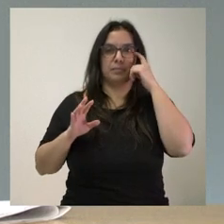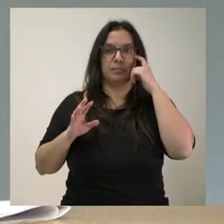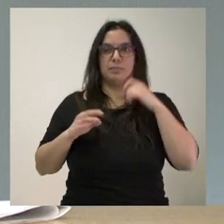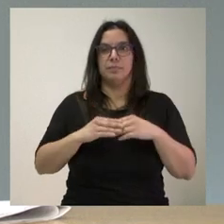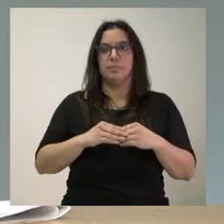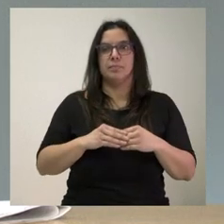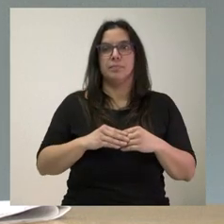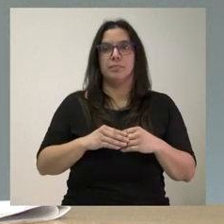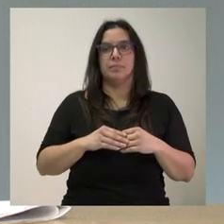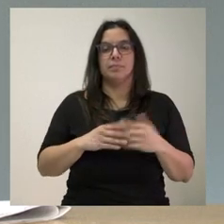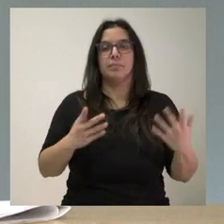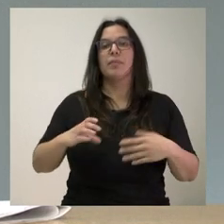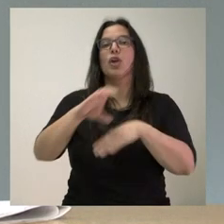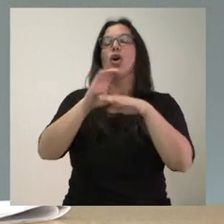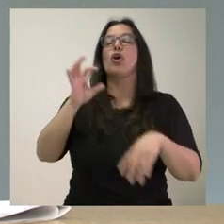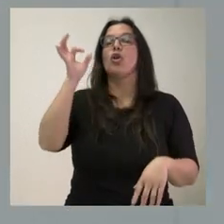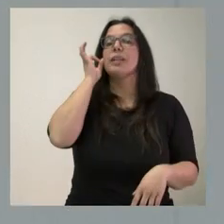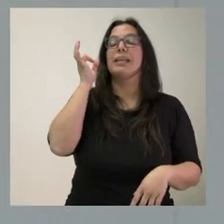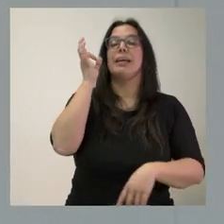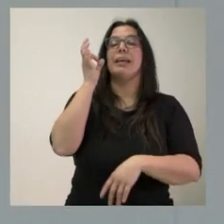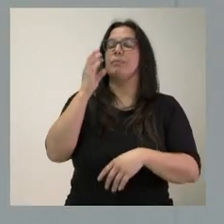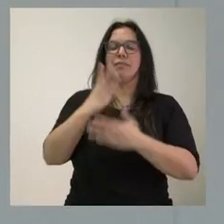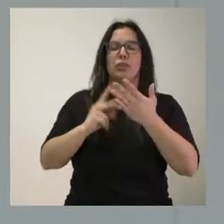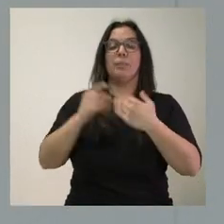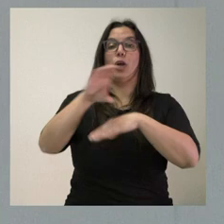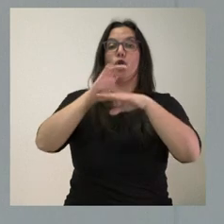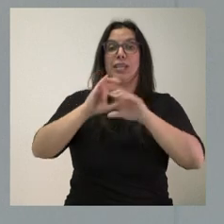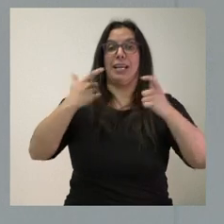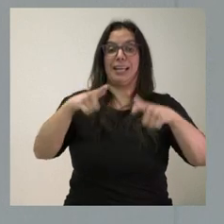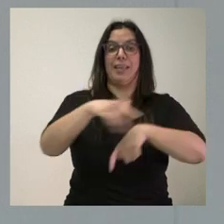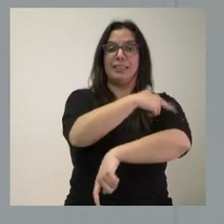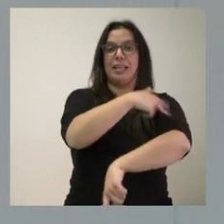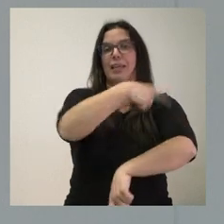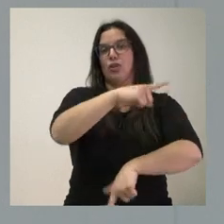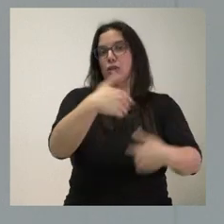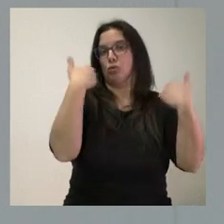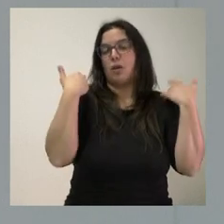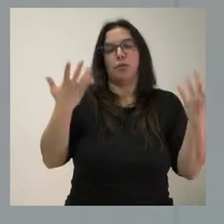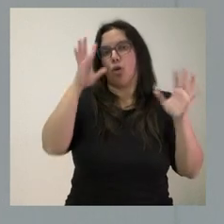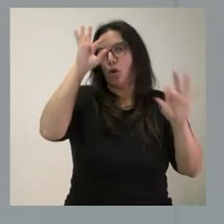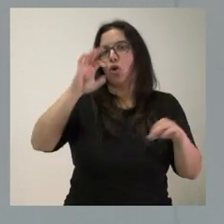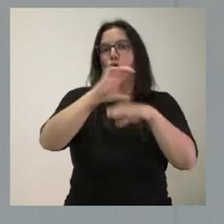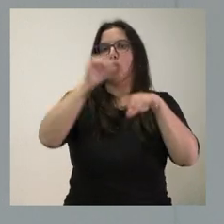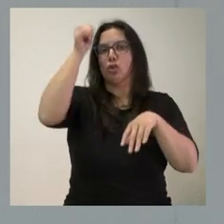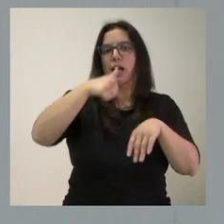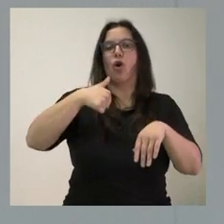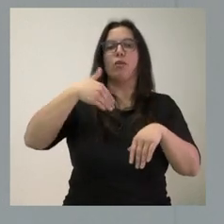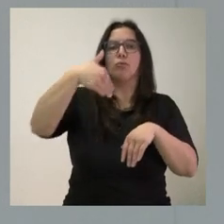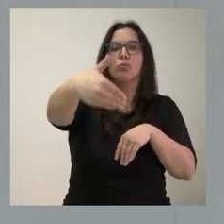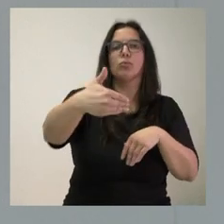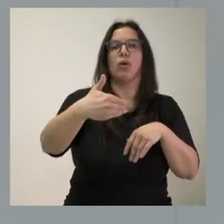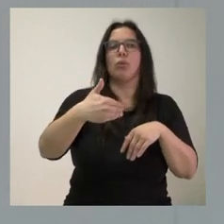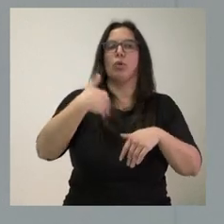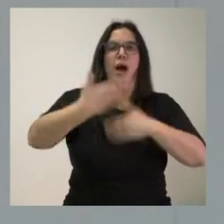La Consejería de Sanidad es la que es competente en esta materia y, lógicamente, el consejero irá avanzando en mejorar